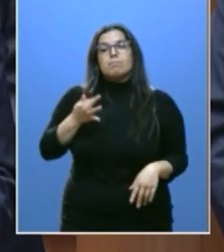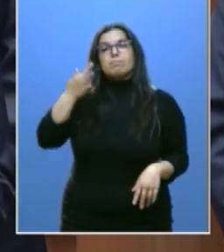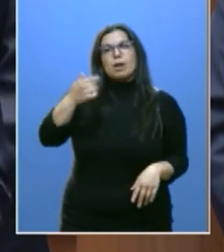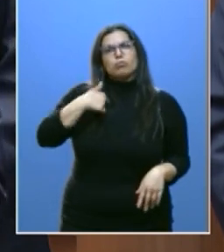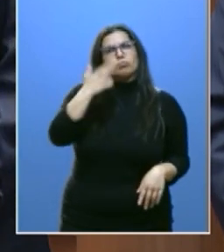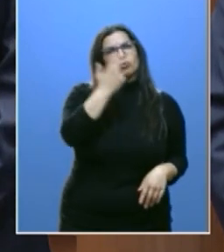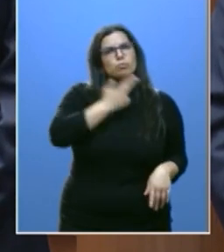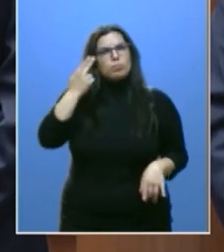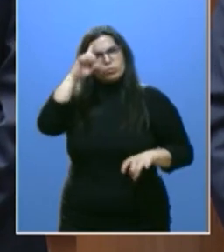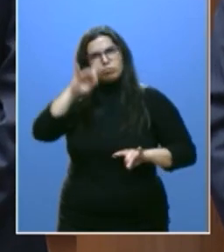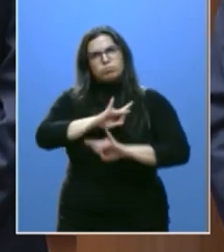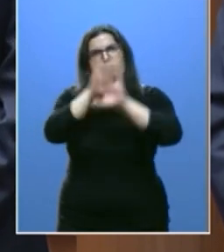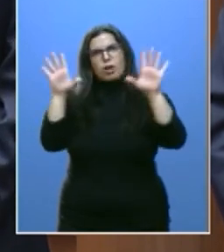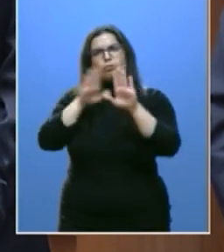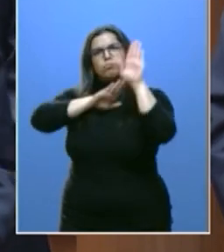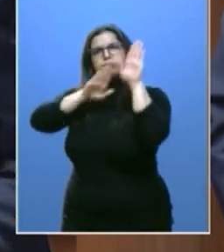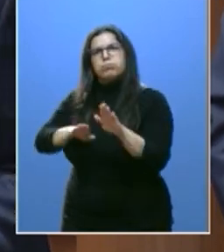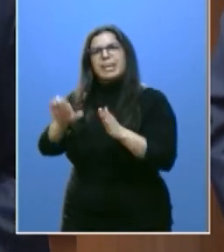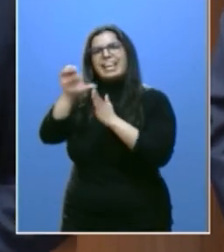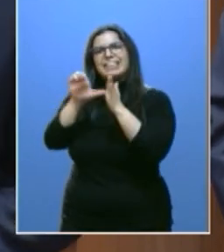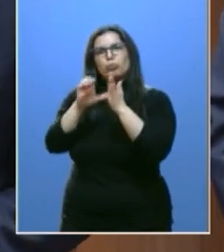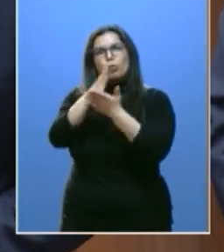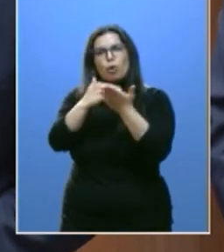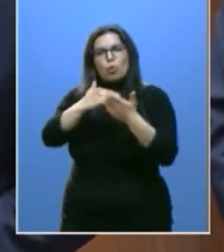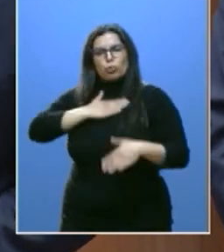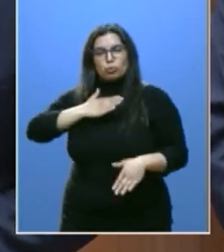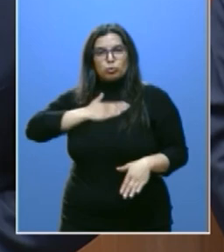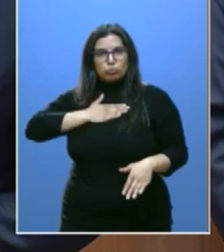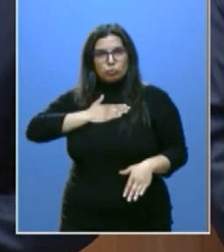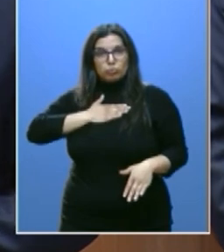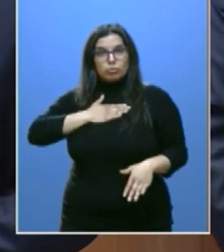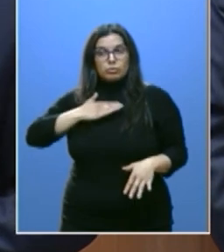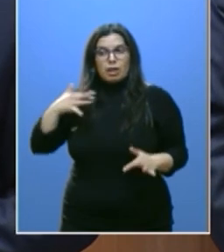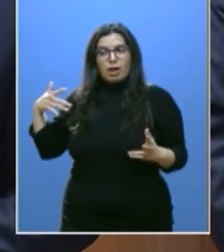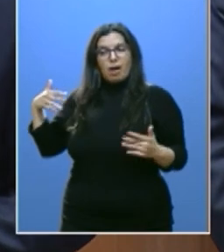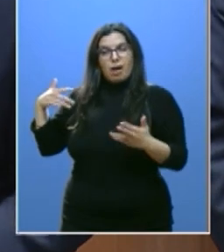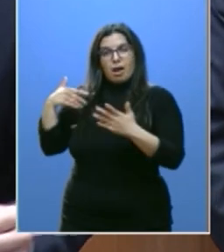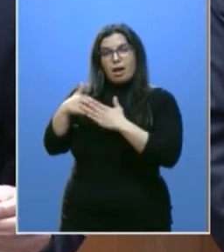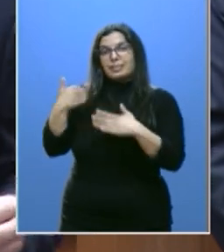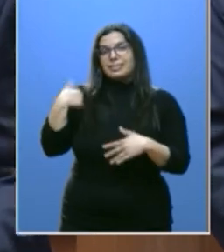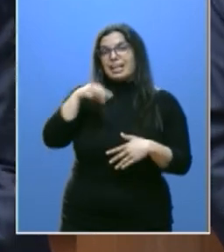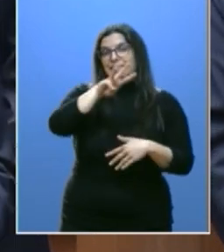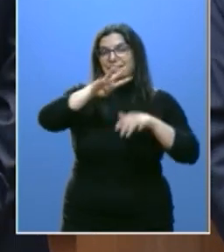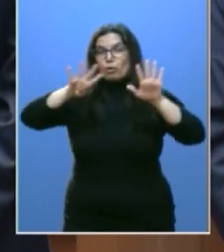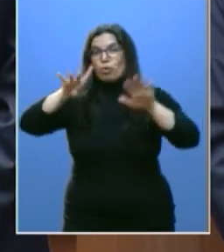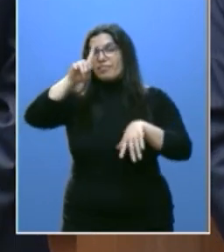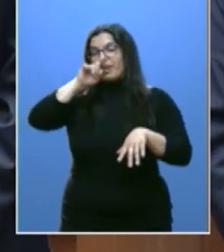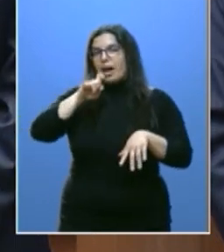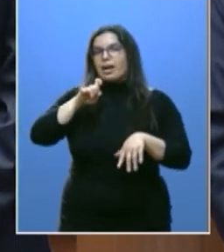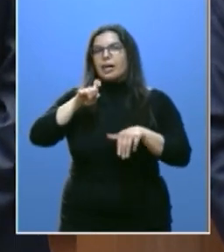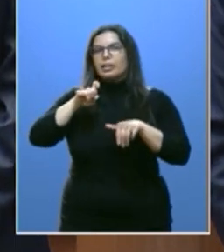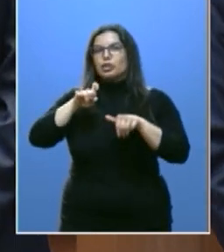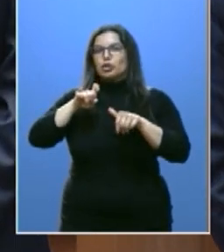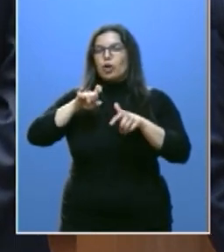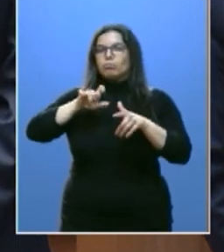compromiso con nuestro Estatuto de Autonomía, que ya a lo largo de sus 39 años ha venido configurando